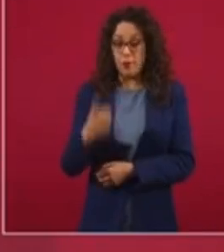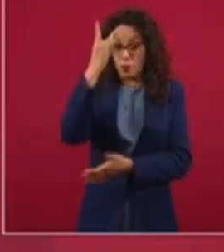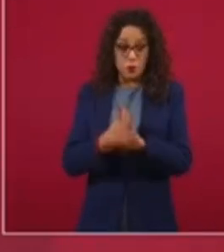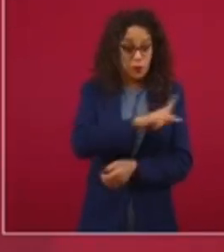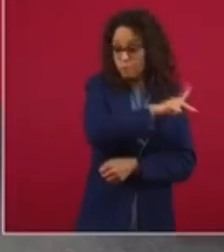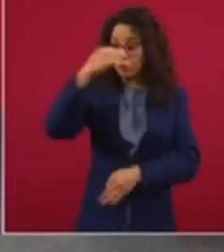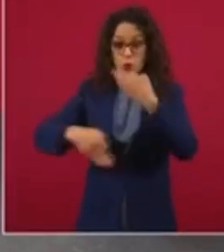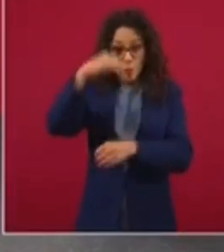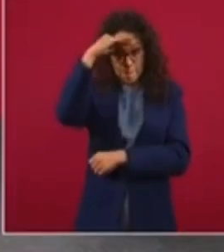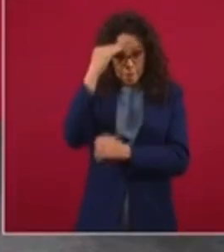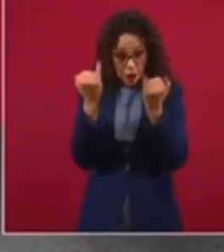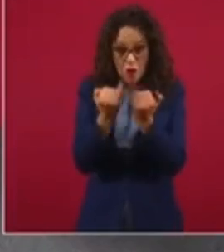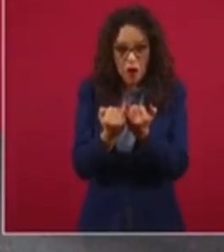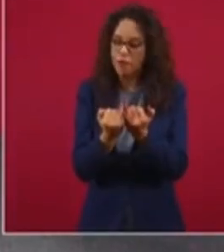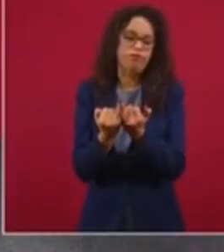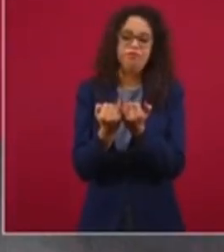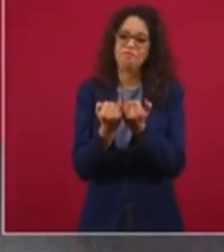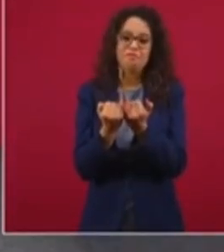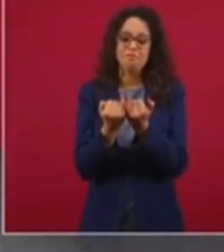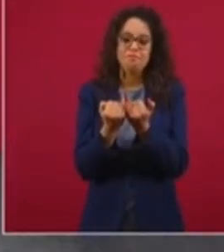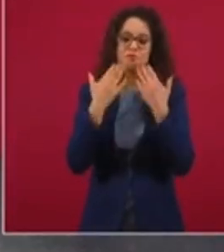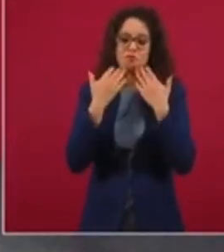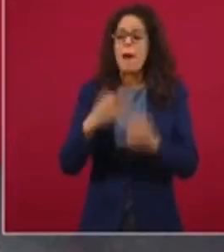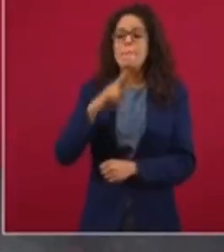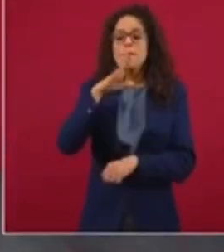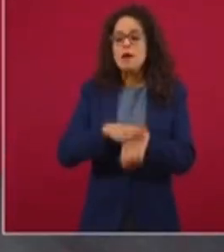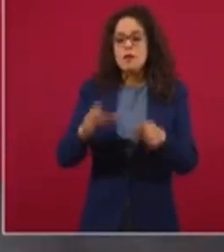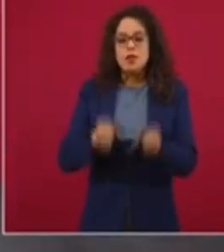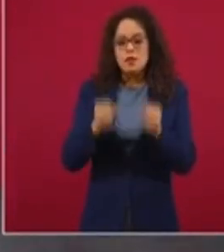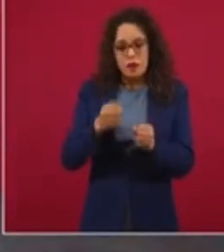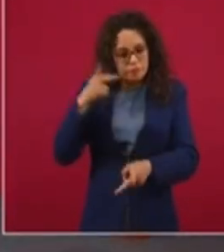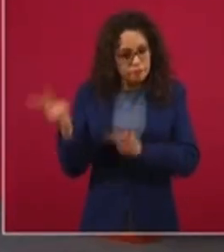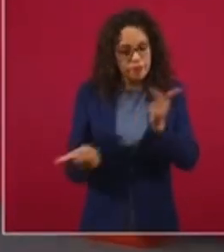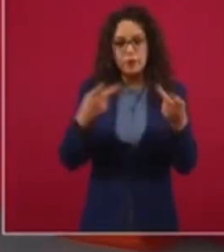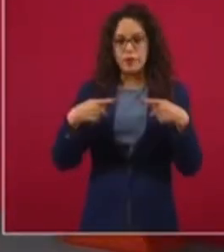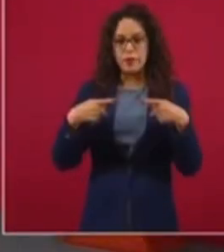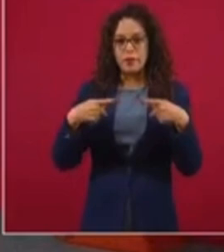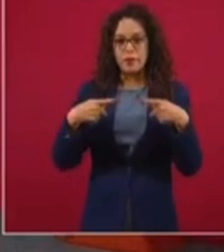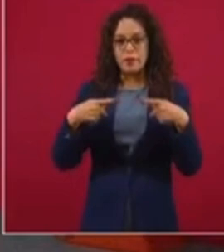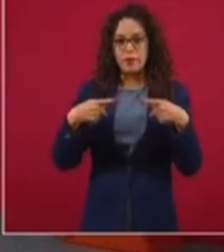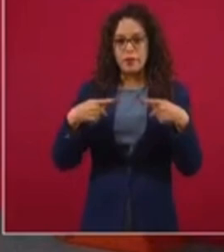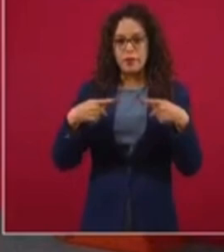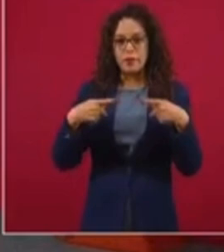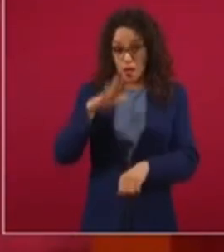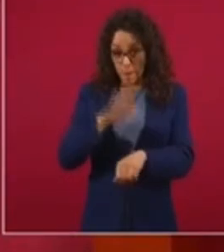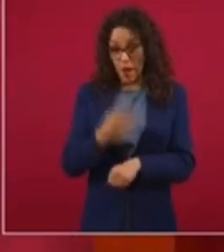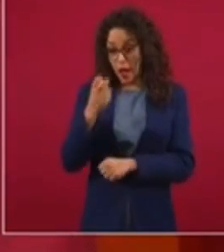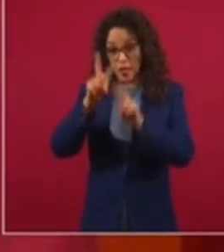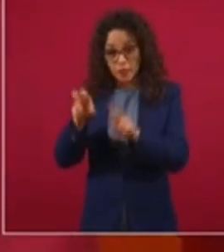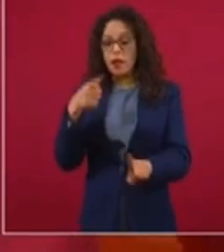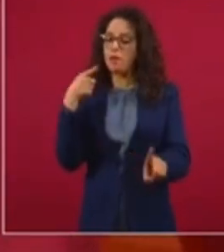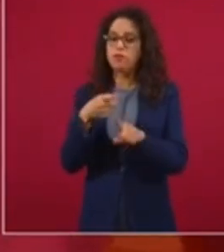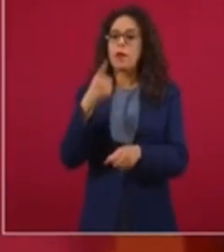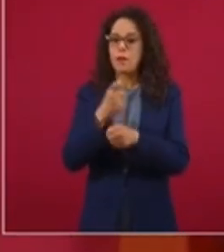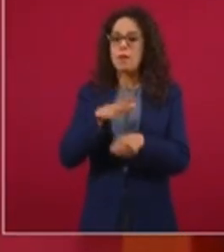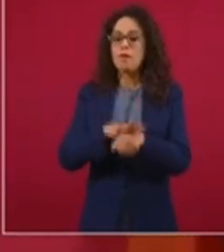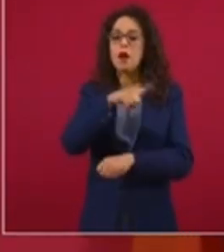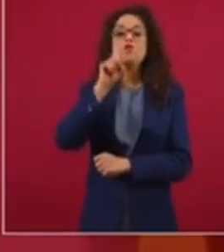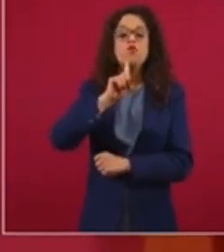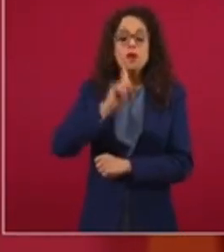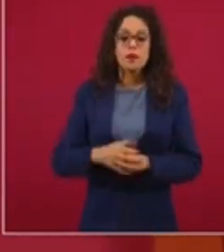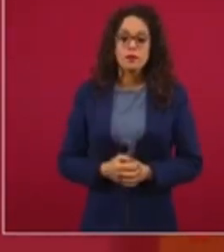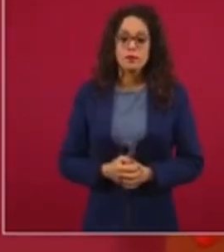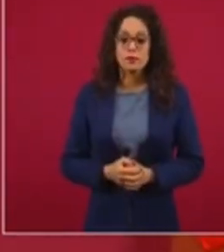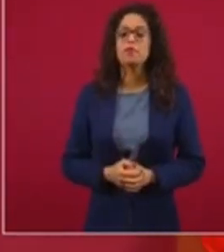único, lo mejor es consultar a los ciudadanos, y en este caso repito a las mujeres. Y hay mecanismos